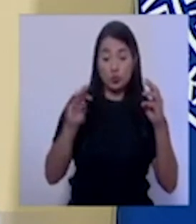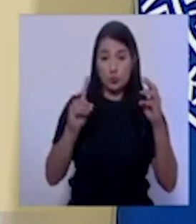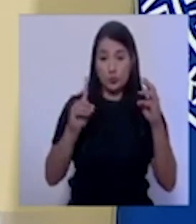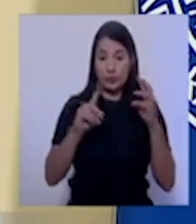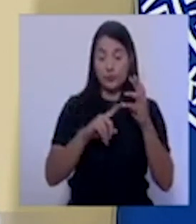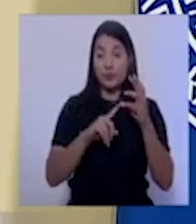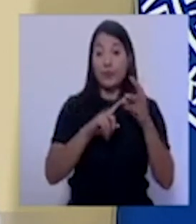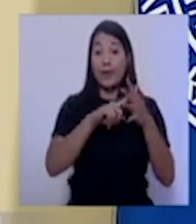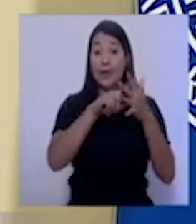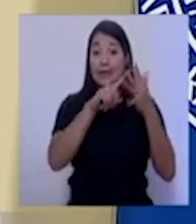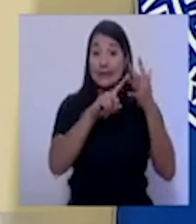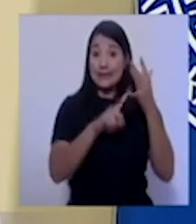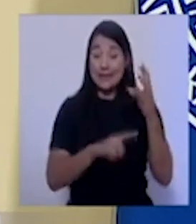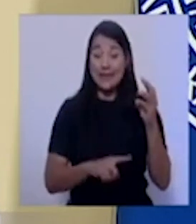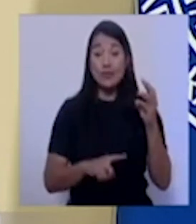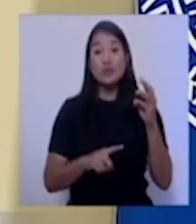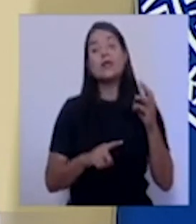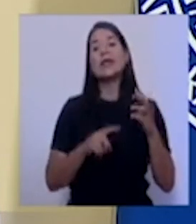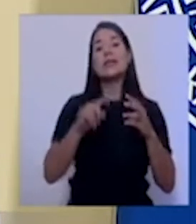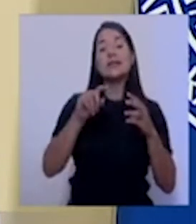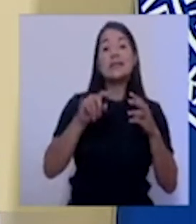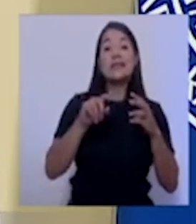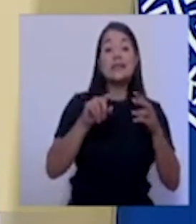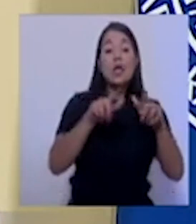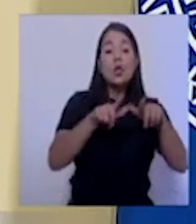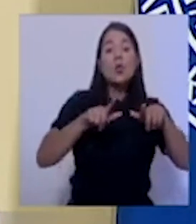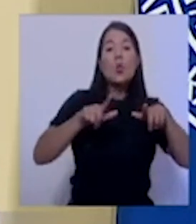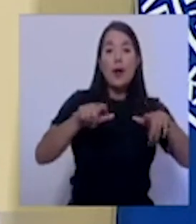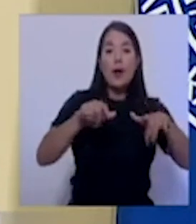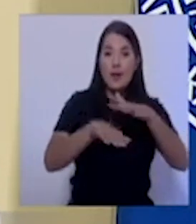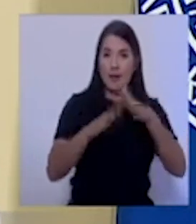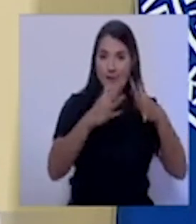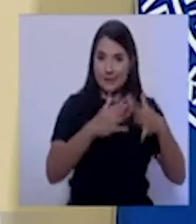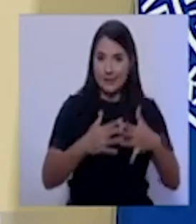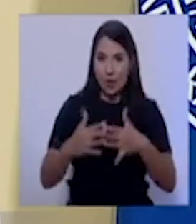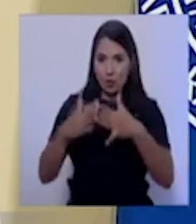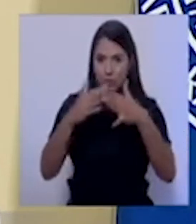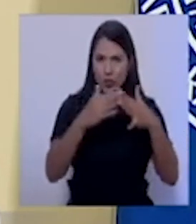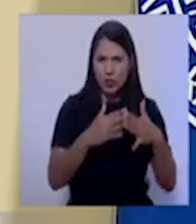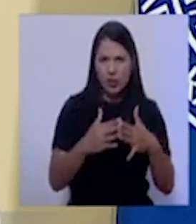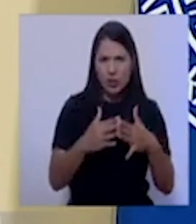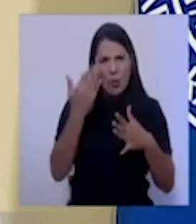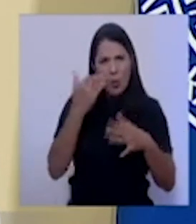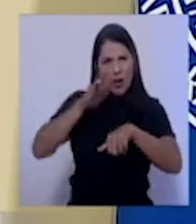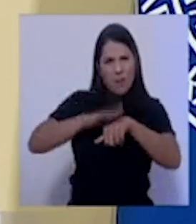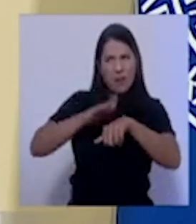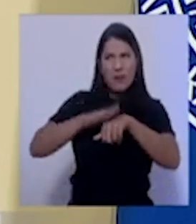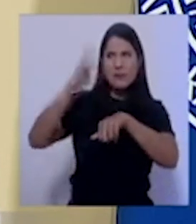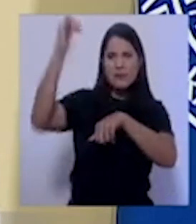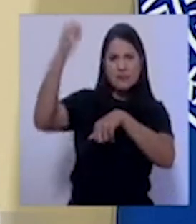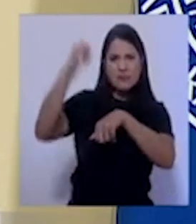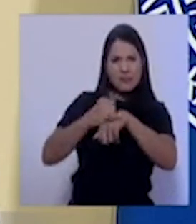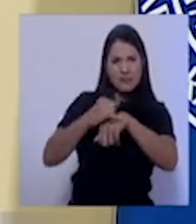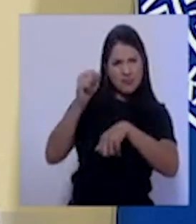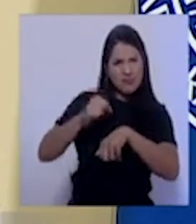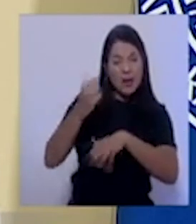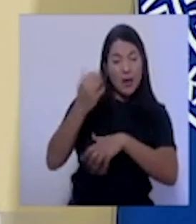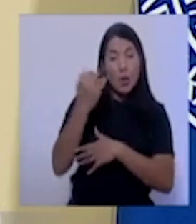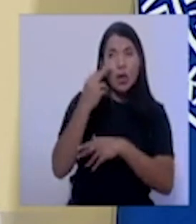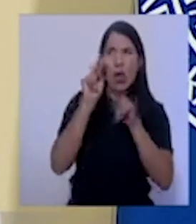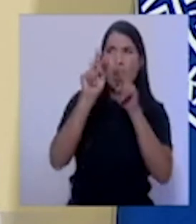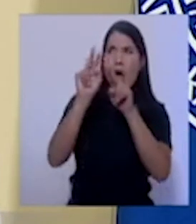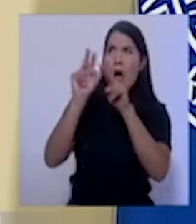En estos seis estados ha habido una evolución de la situación pandémica muy positiva y los